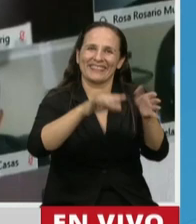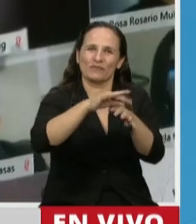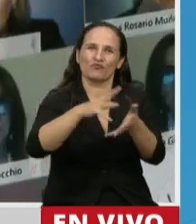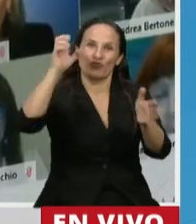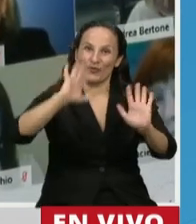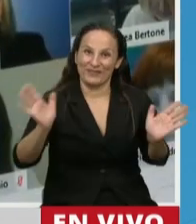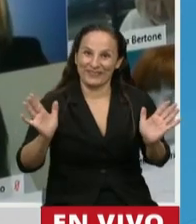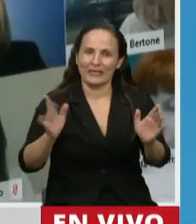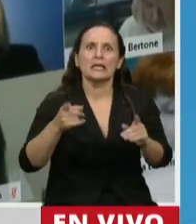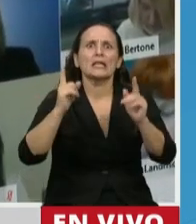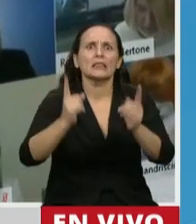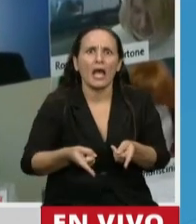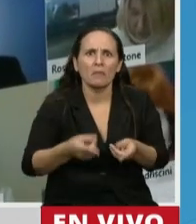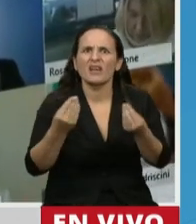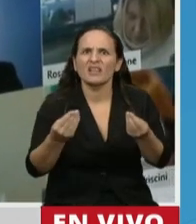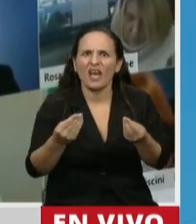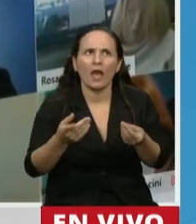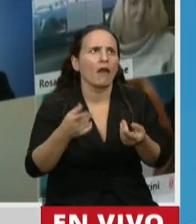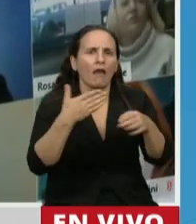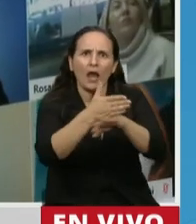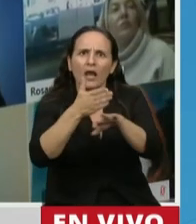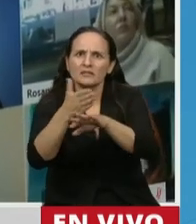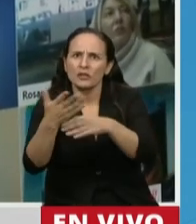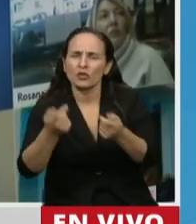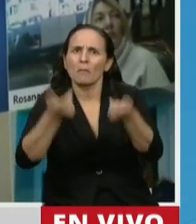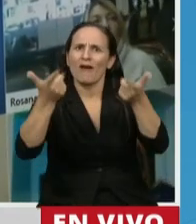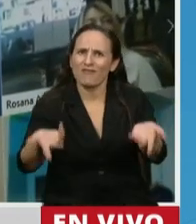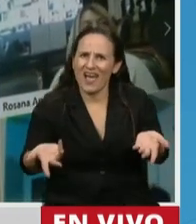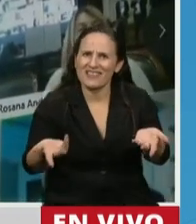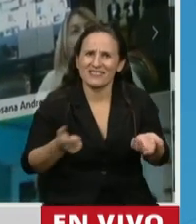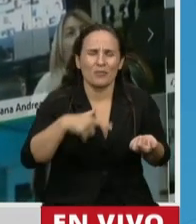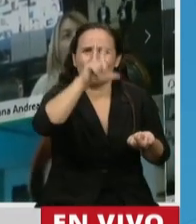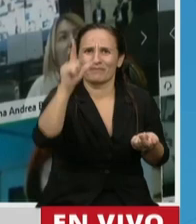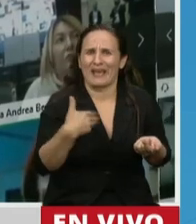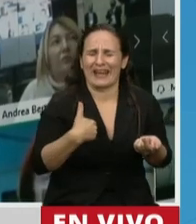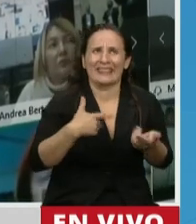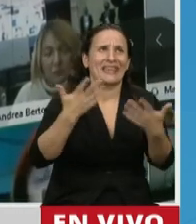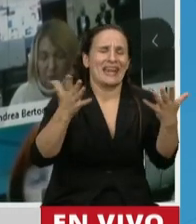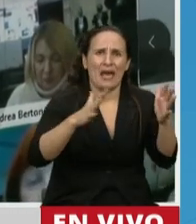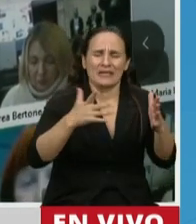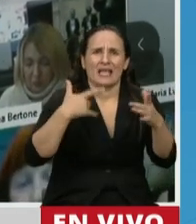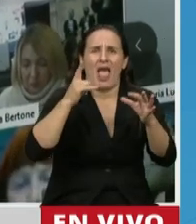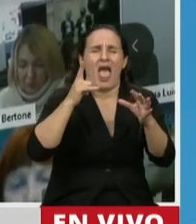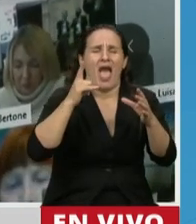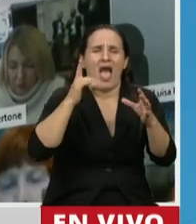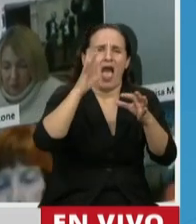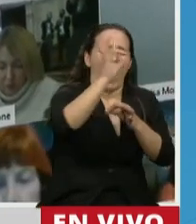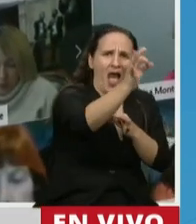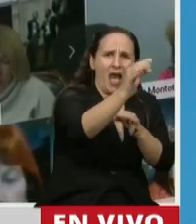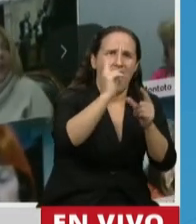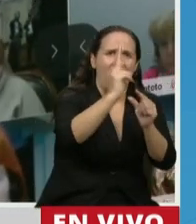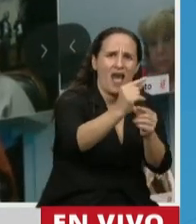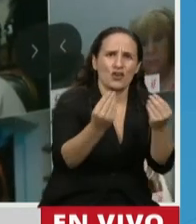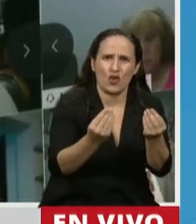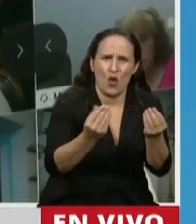lugares más recónditos de esta Argentina. Y en esto quiero hacer hincapié. Hablamos de la accesibilidad, pero todos en